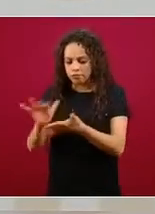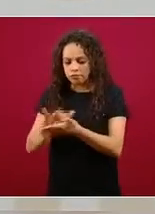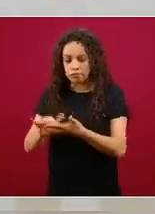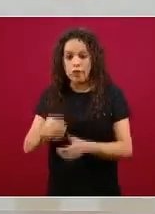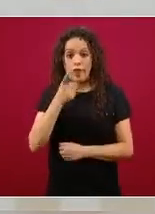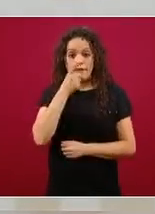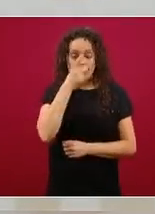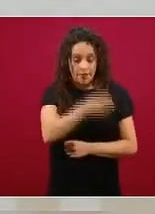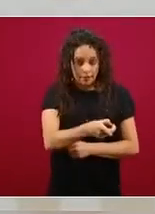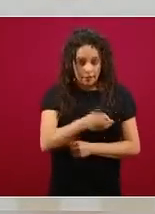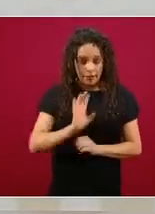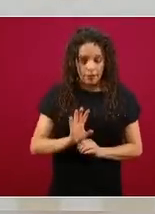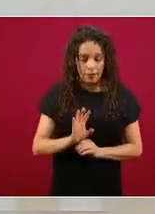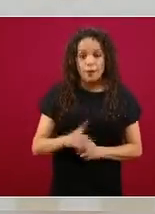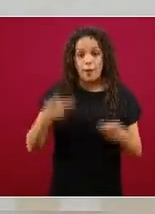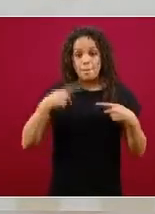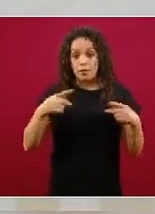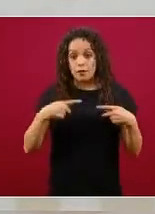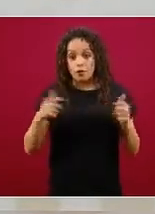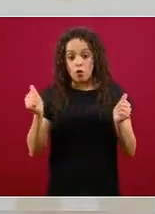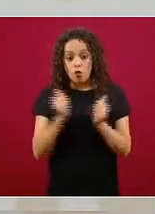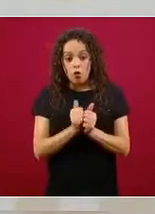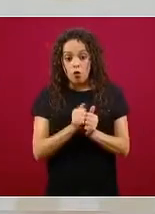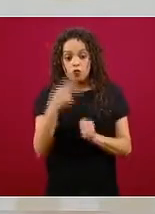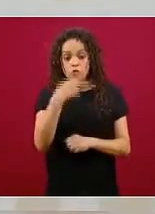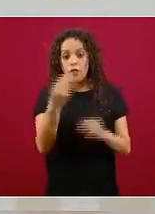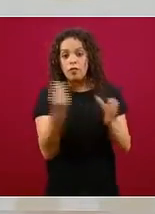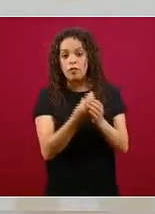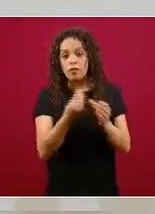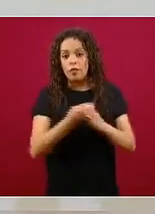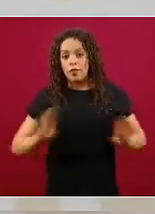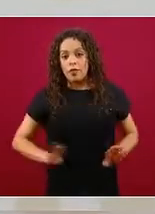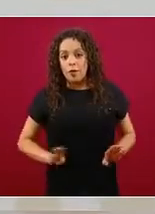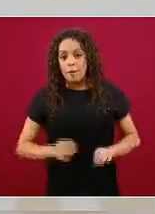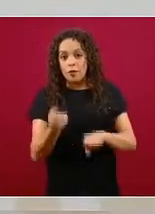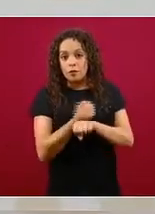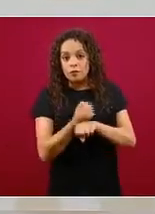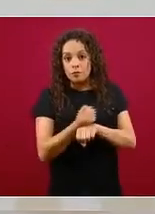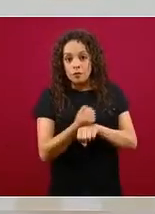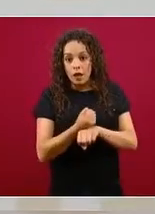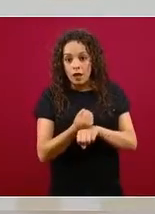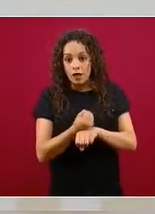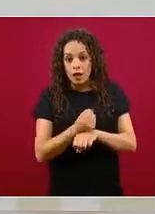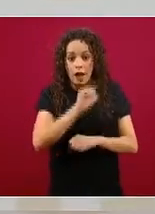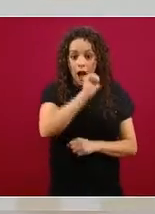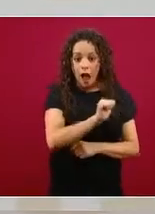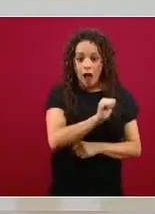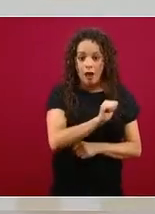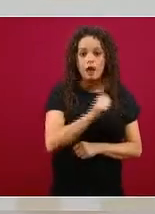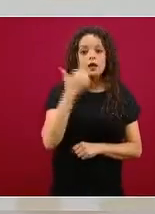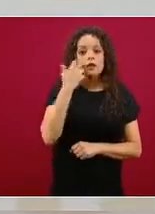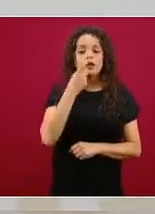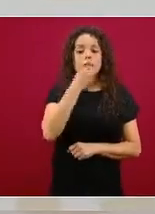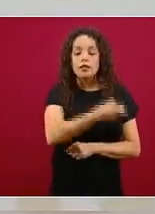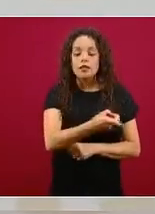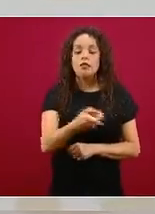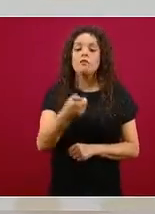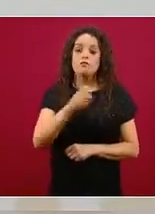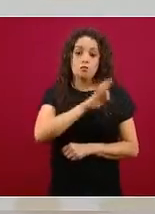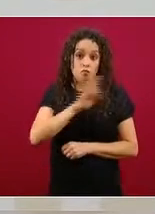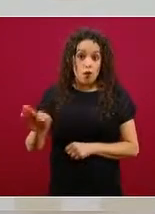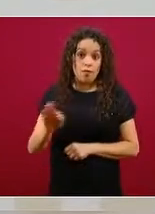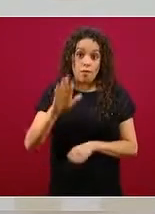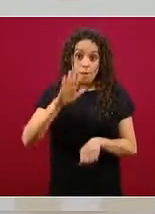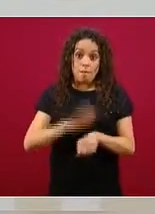con grupo sanguíneo tenemos 50% mayor probabilidad de complicaciones comparados con otros grupos